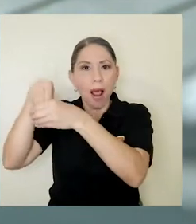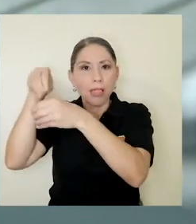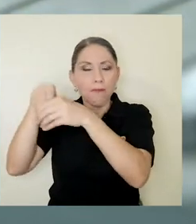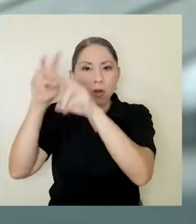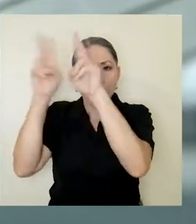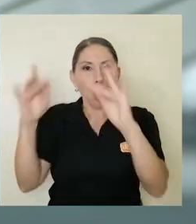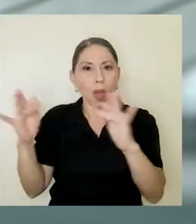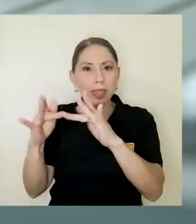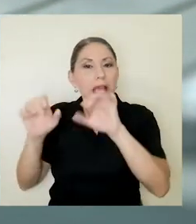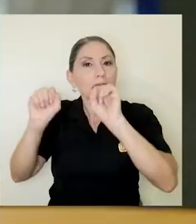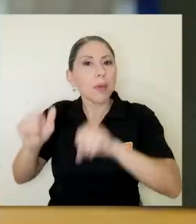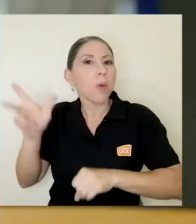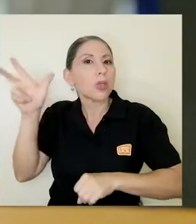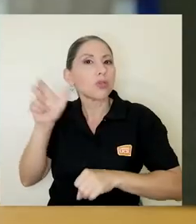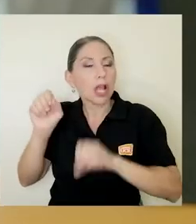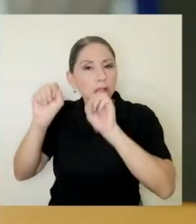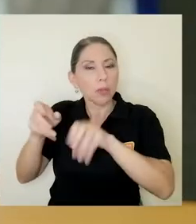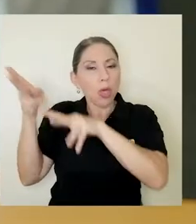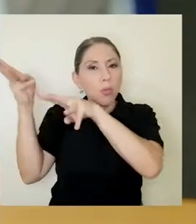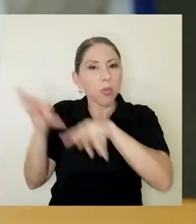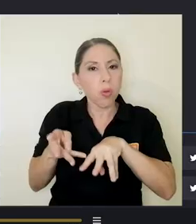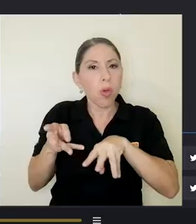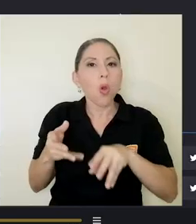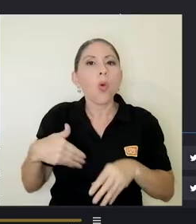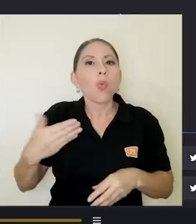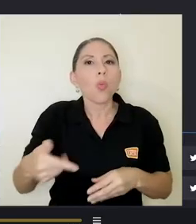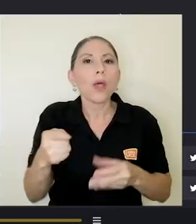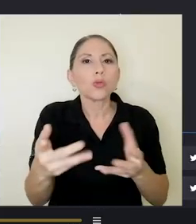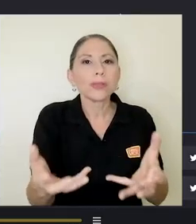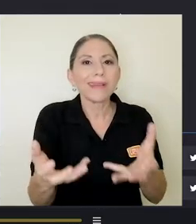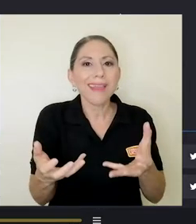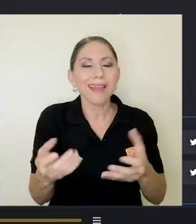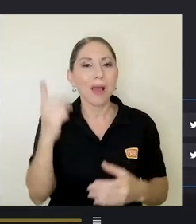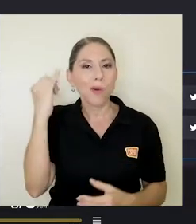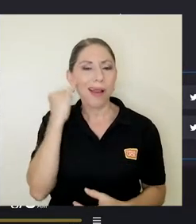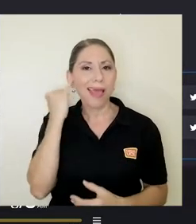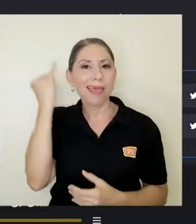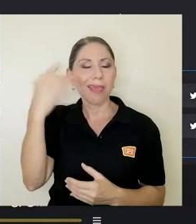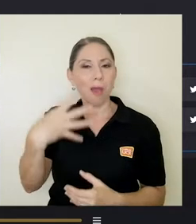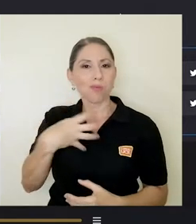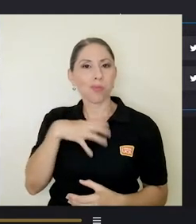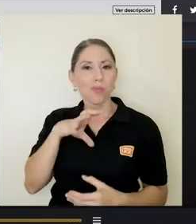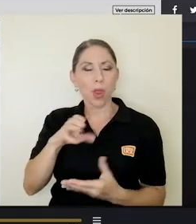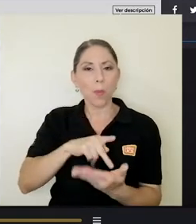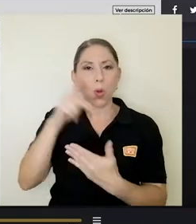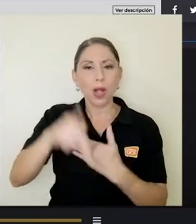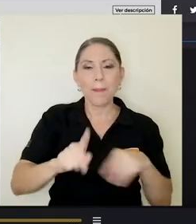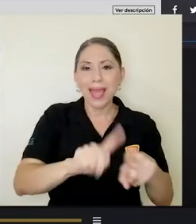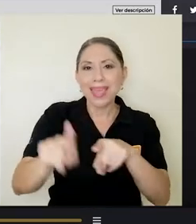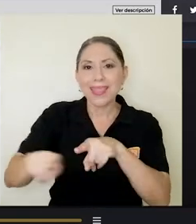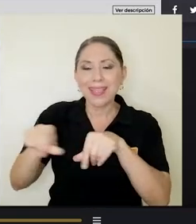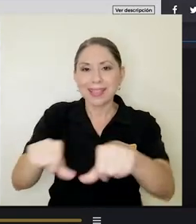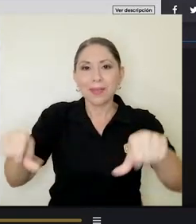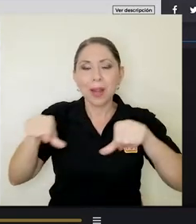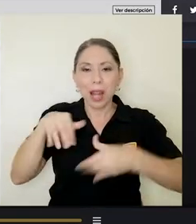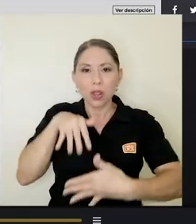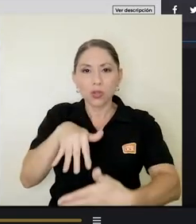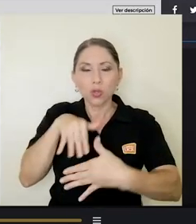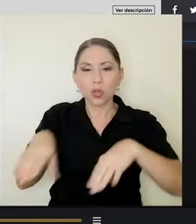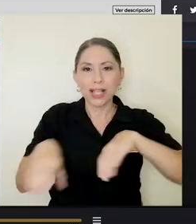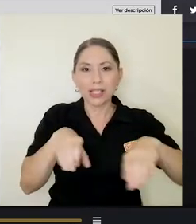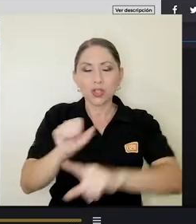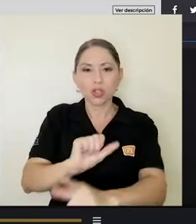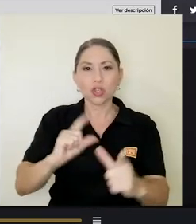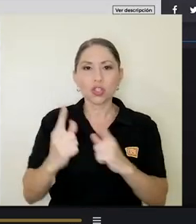se puede escuchar o descargar cuando se desee. Una de estas iniciativas es la del Programa Interdisciplinario de Estudios y